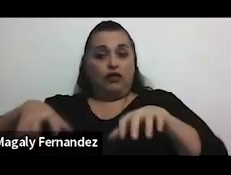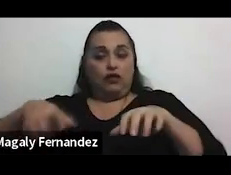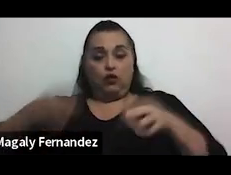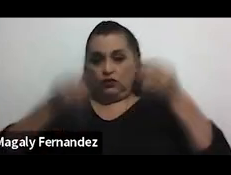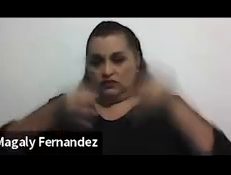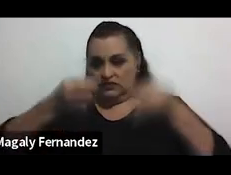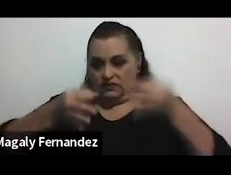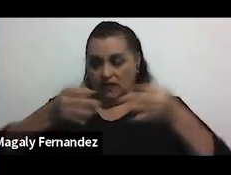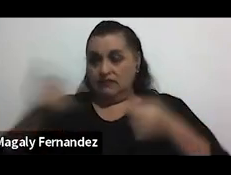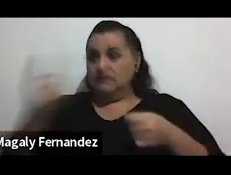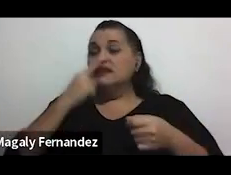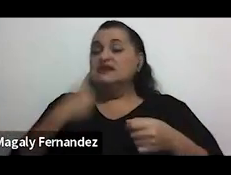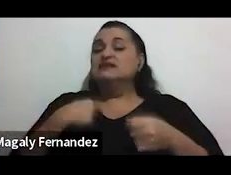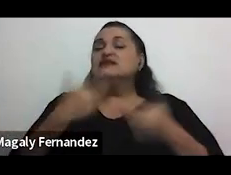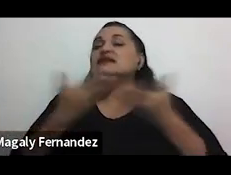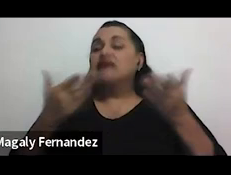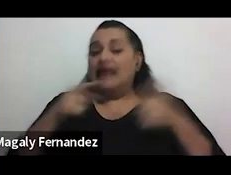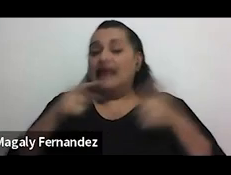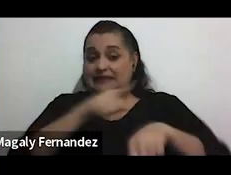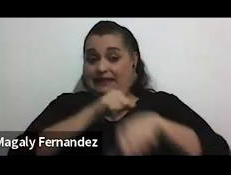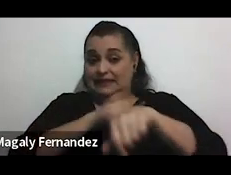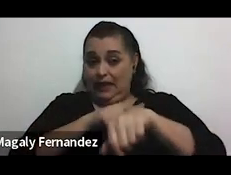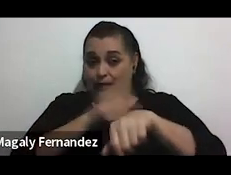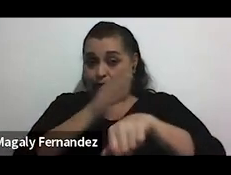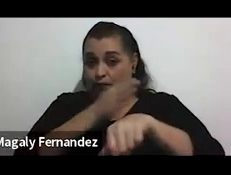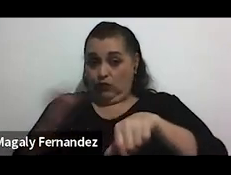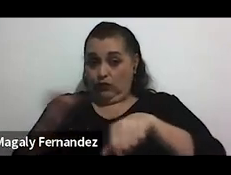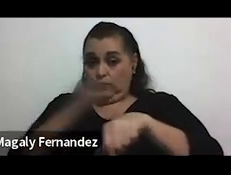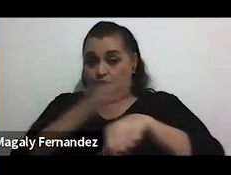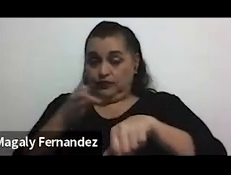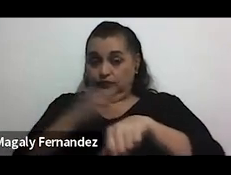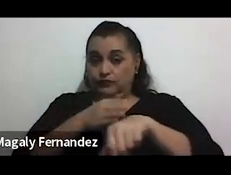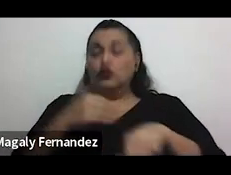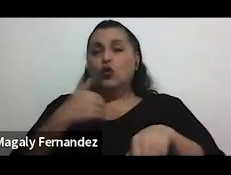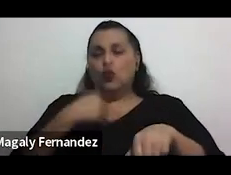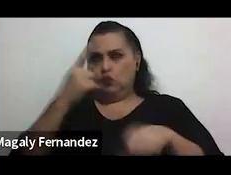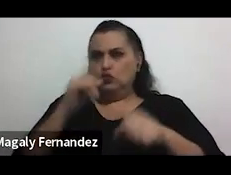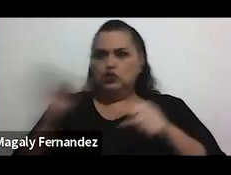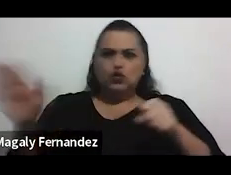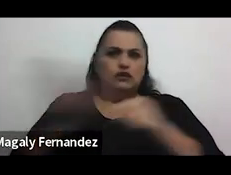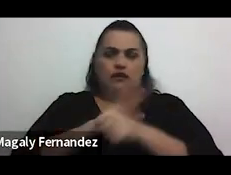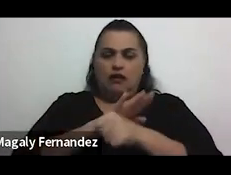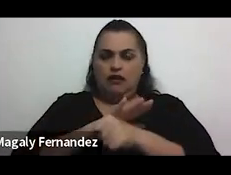es que en este periodo hubo un total de